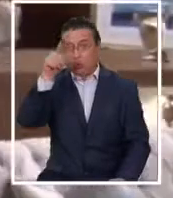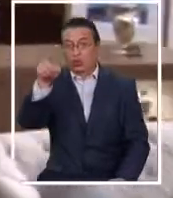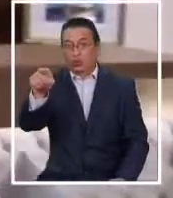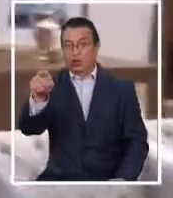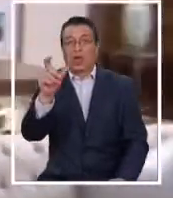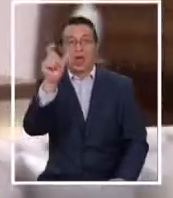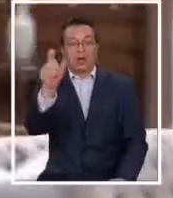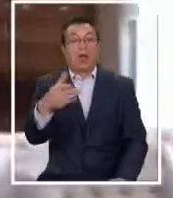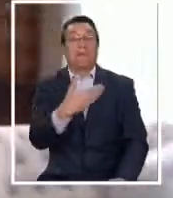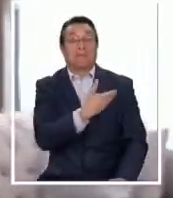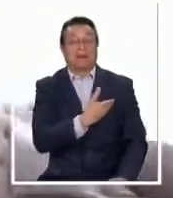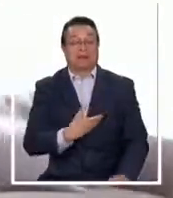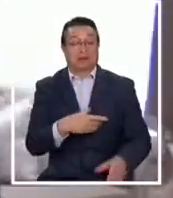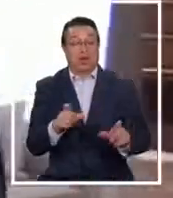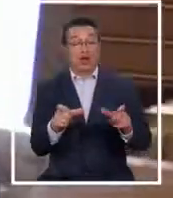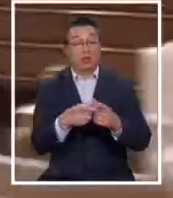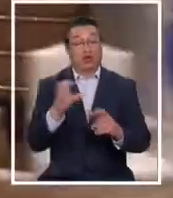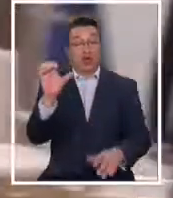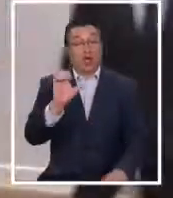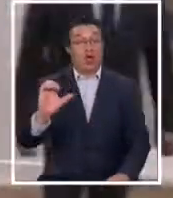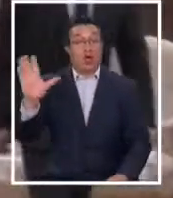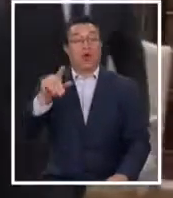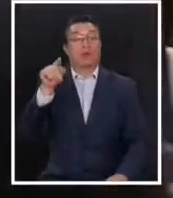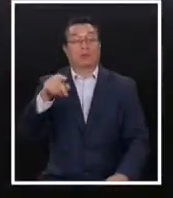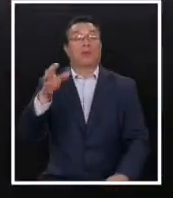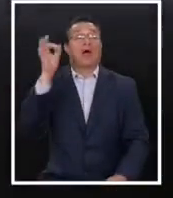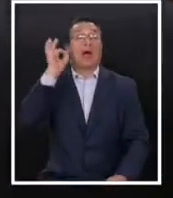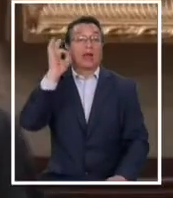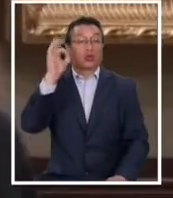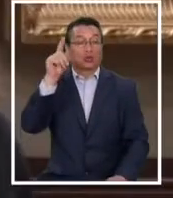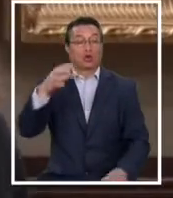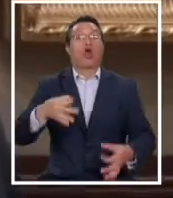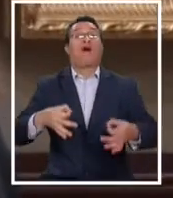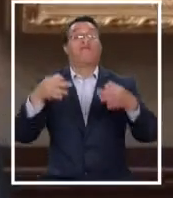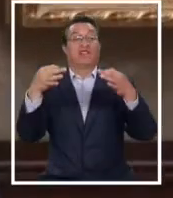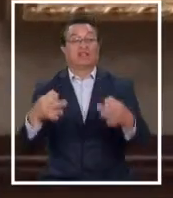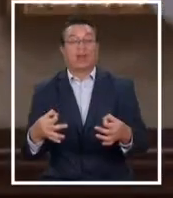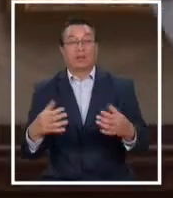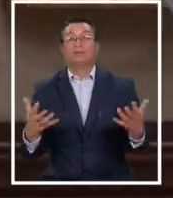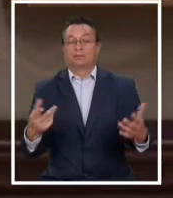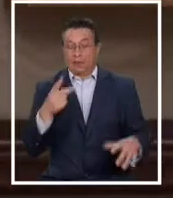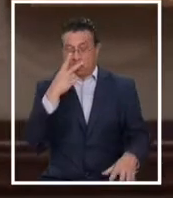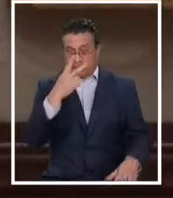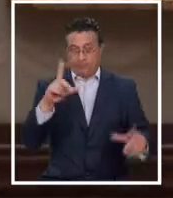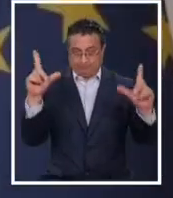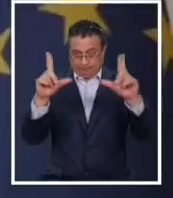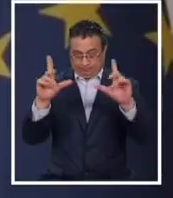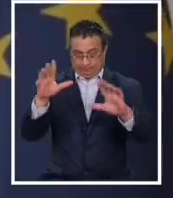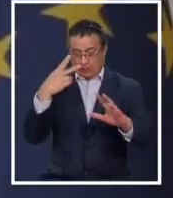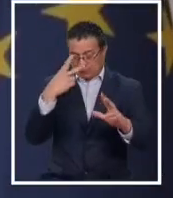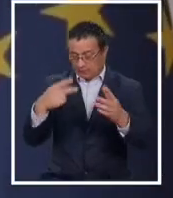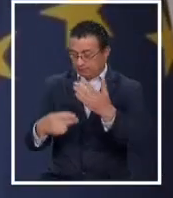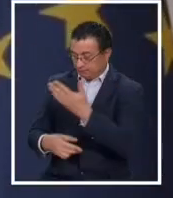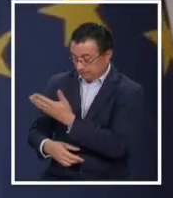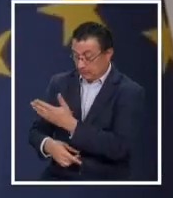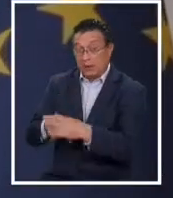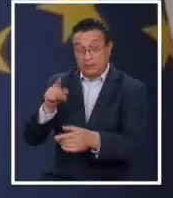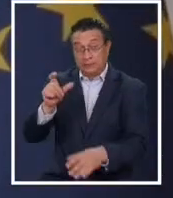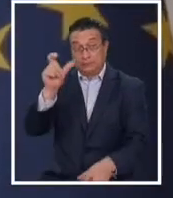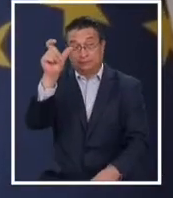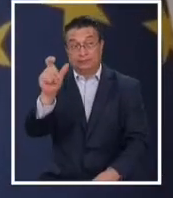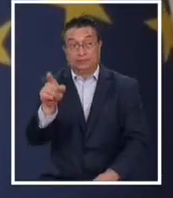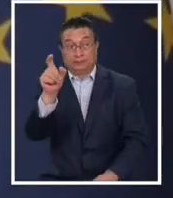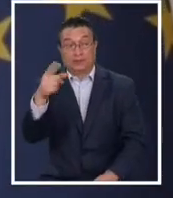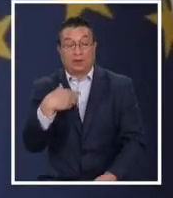con la presidenta de la Comisión Europea durante una reunión oficial. Ya, hay que ver la imagen para entenderlo. A ver. Aquí se ve a